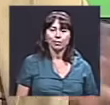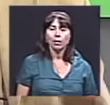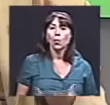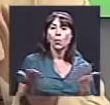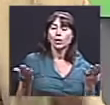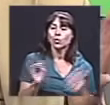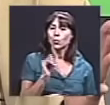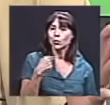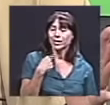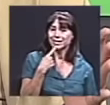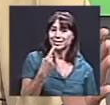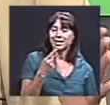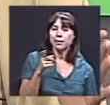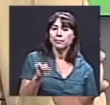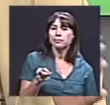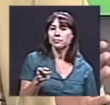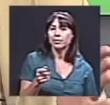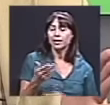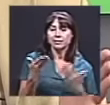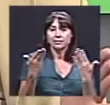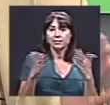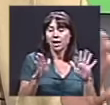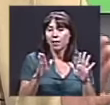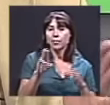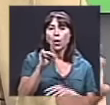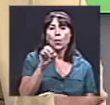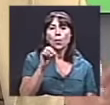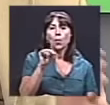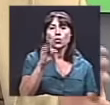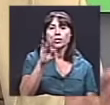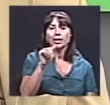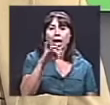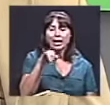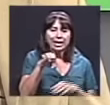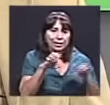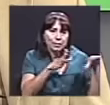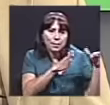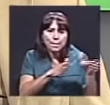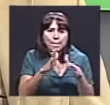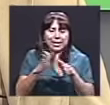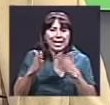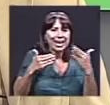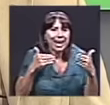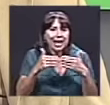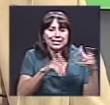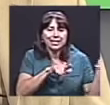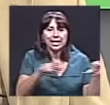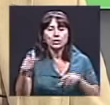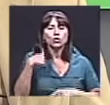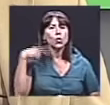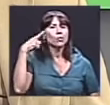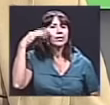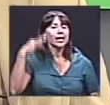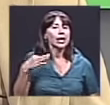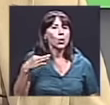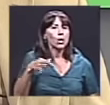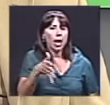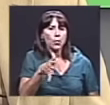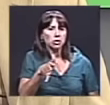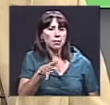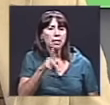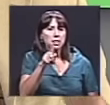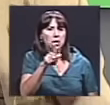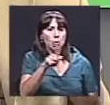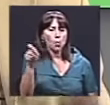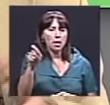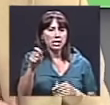te decía, el montaje está casi listo. Yo pensaría que tenemos un mes aproximadamente para